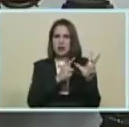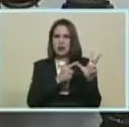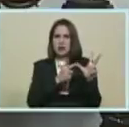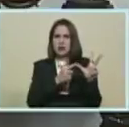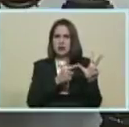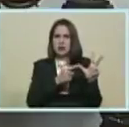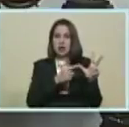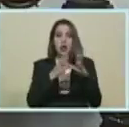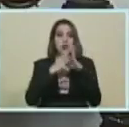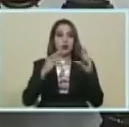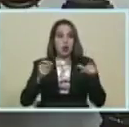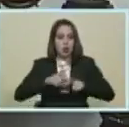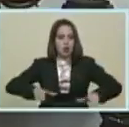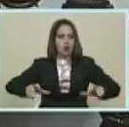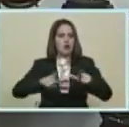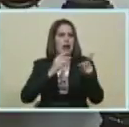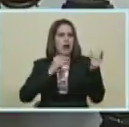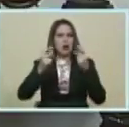sectores Económicos